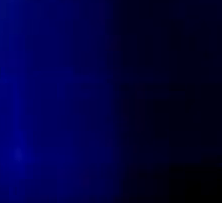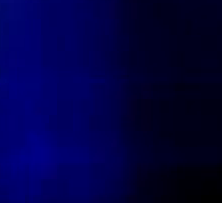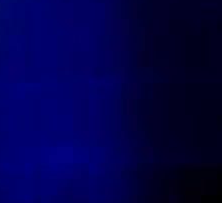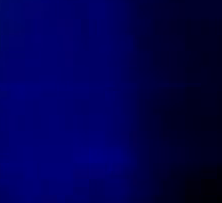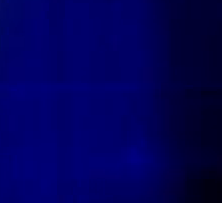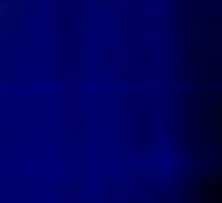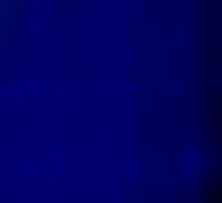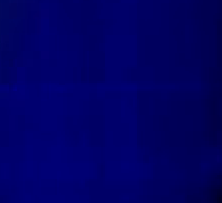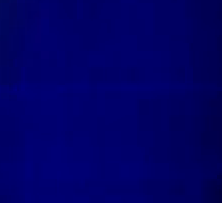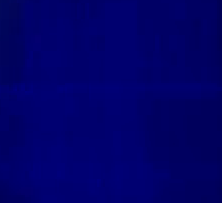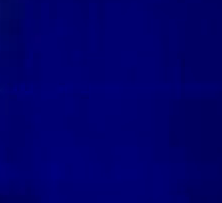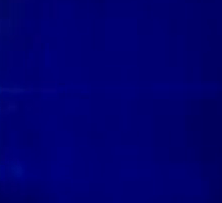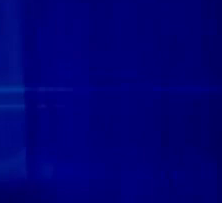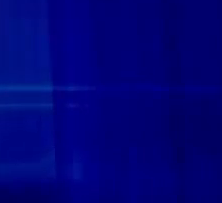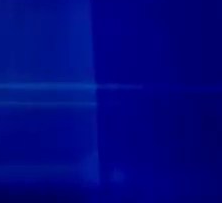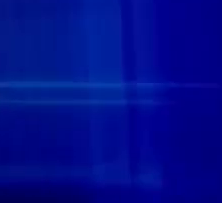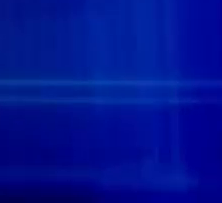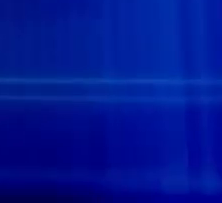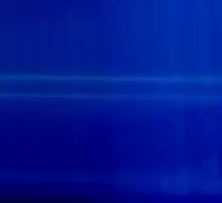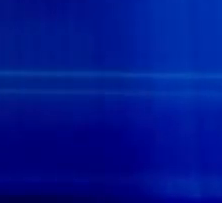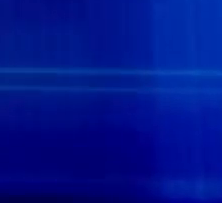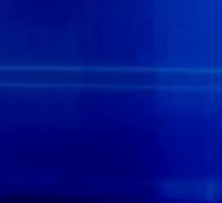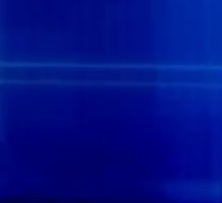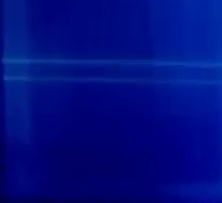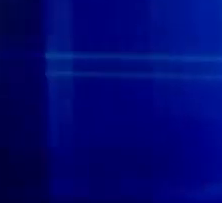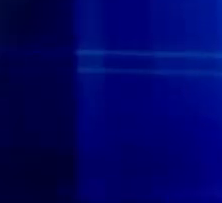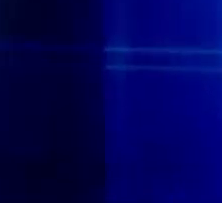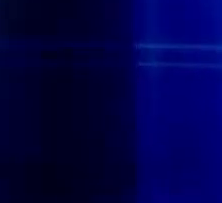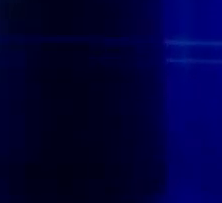Con mucha Fe